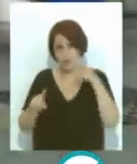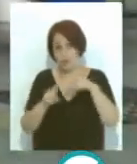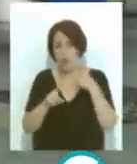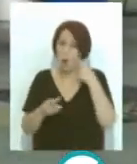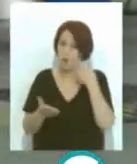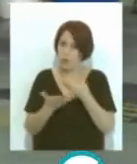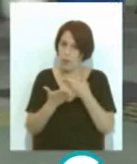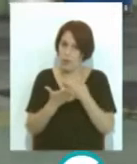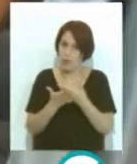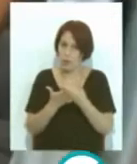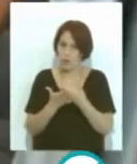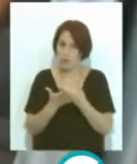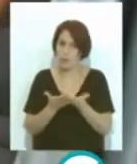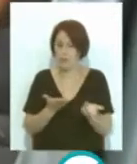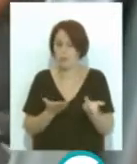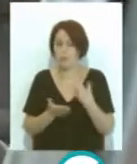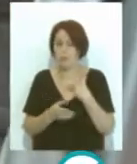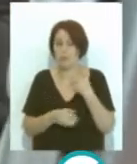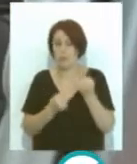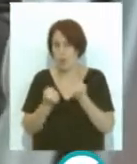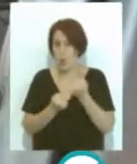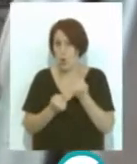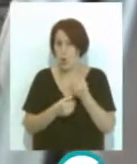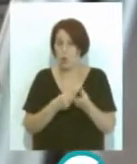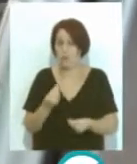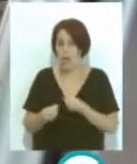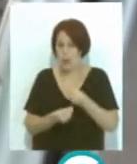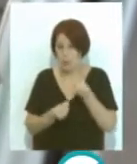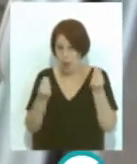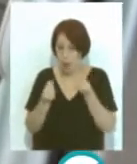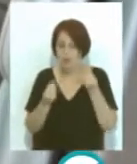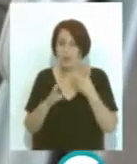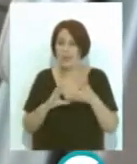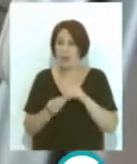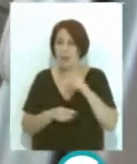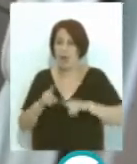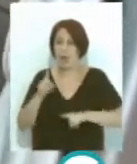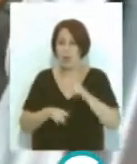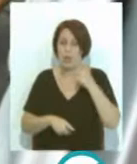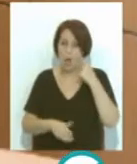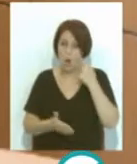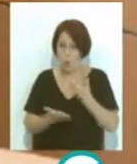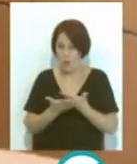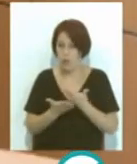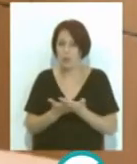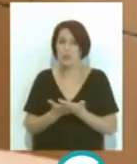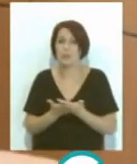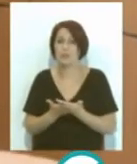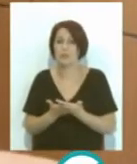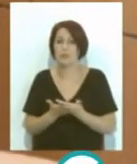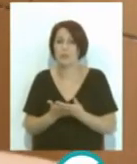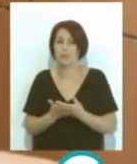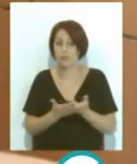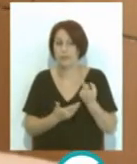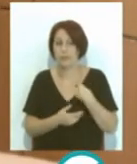comprobaciones del sistema de seguridad de los vehículos y algunas adaptaciones que las comprobaciones se ha visto que